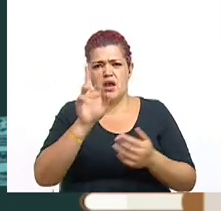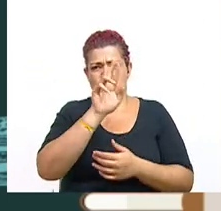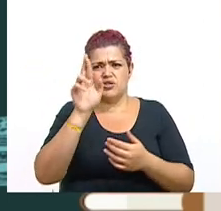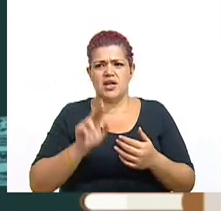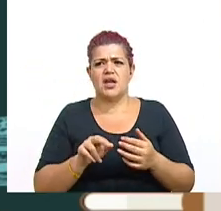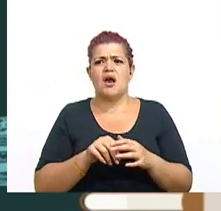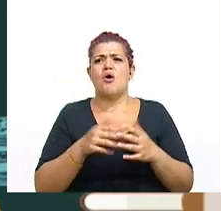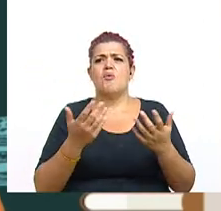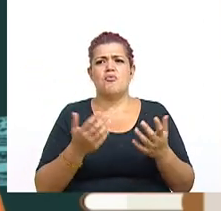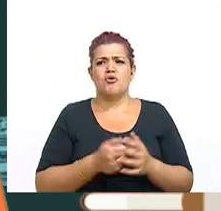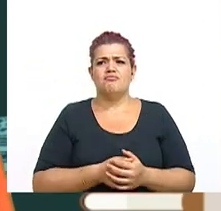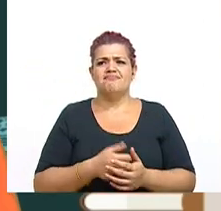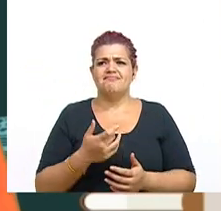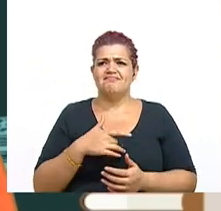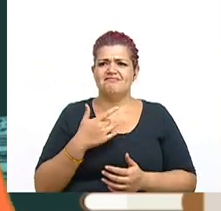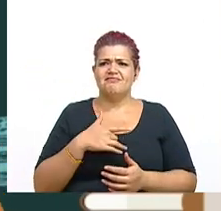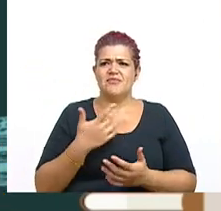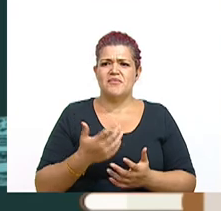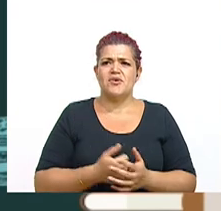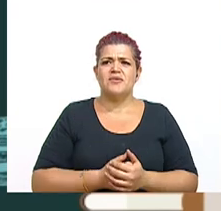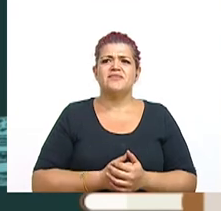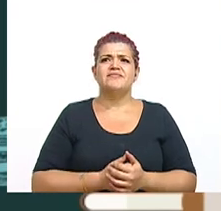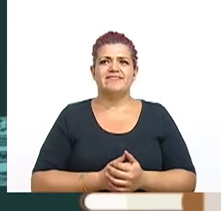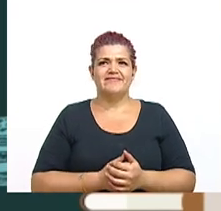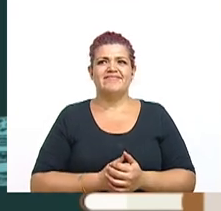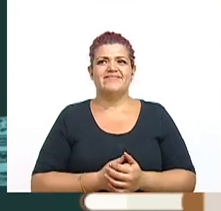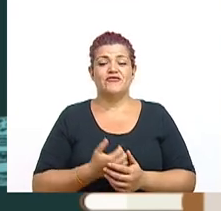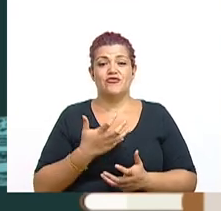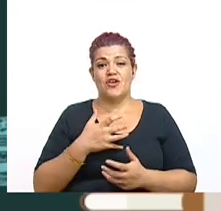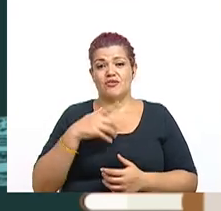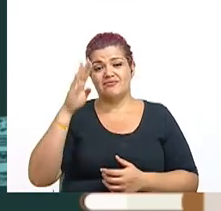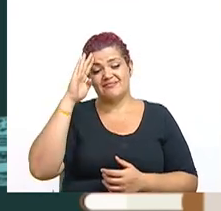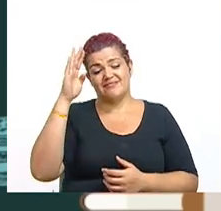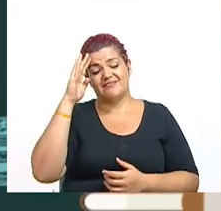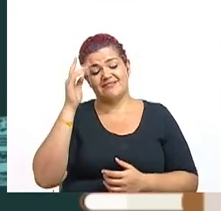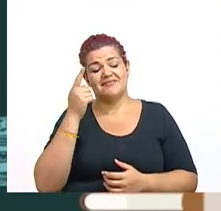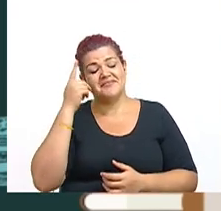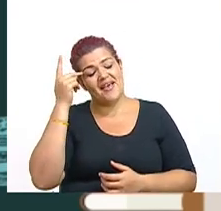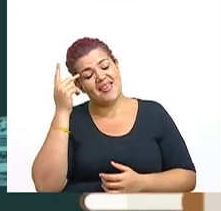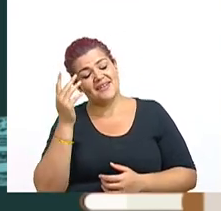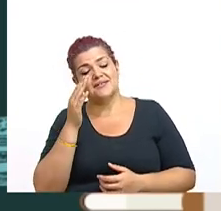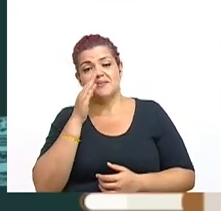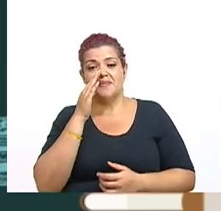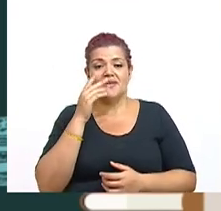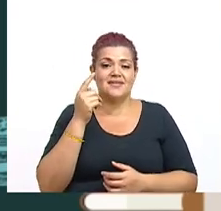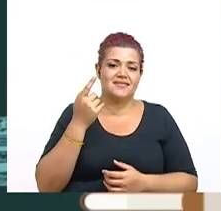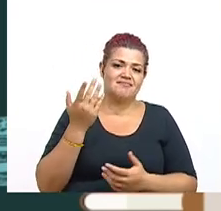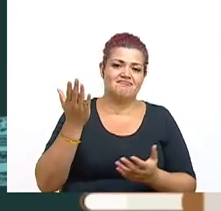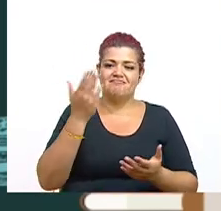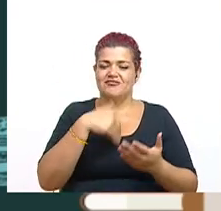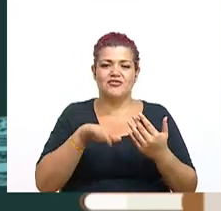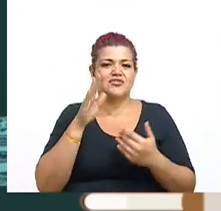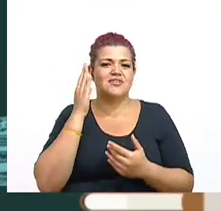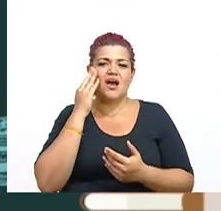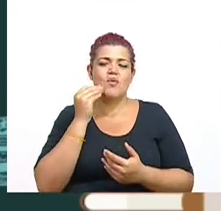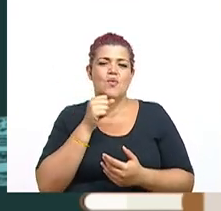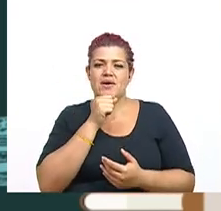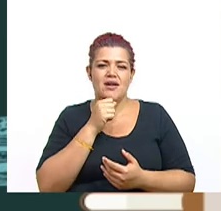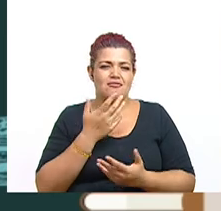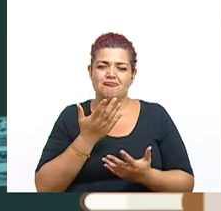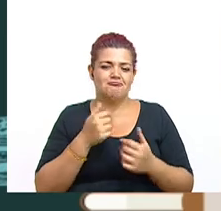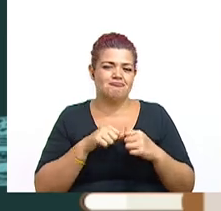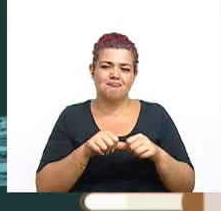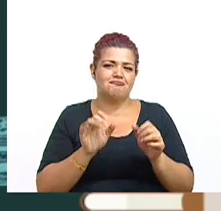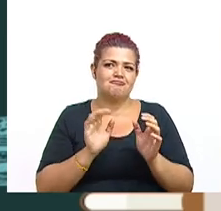Estamos en Aprenda en Casa. ¿Cómo la están pasando? Ah, quiero saludar también a los padres, a las madres de familia, a sus abuelos que normalmente nos